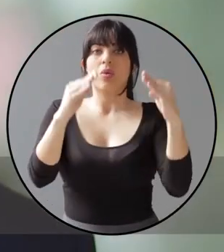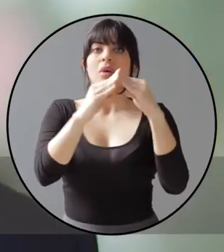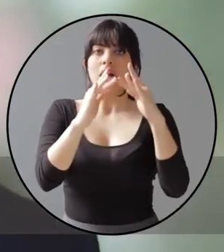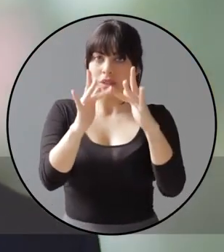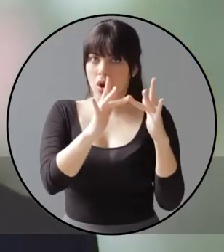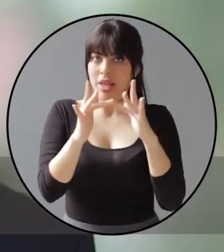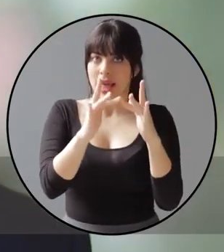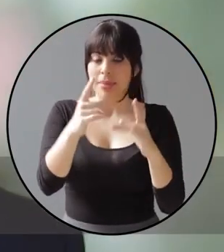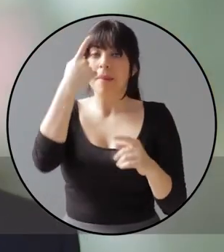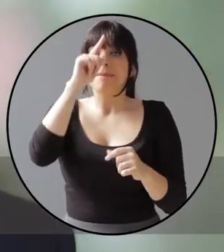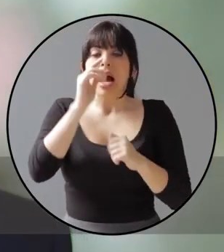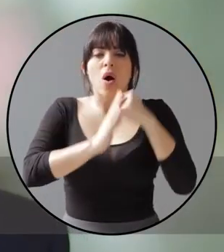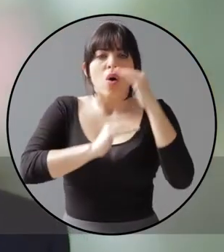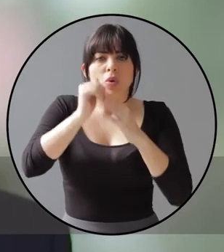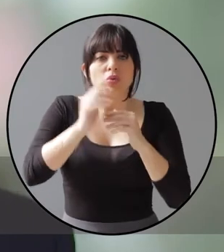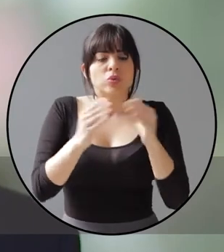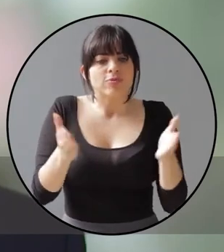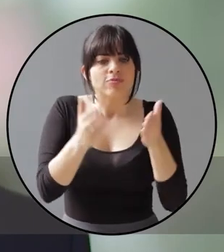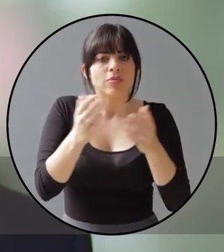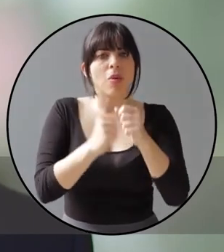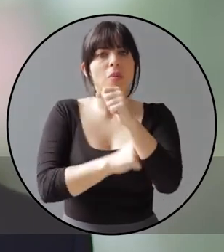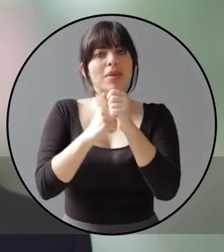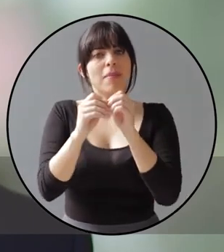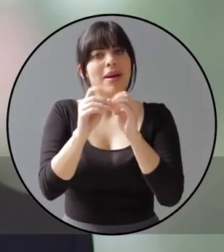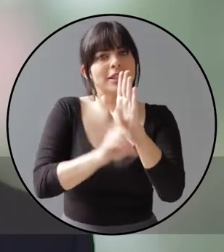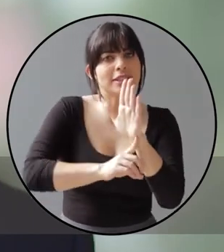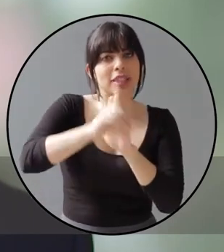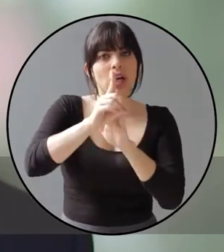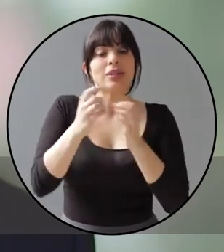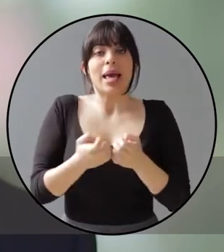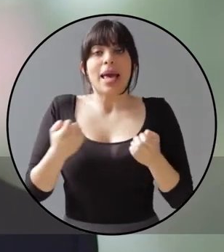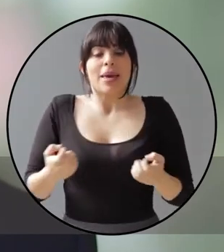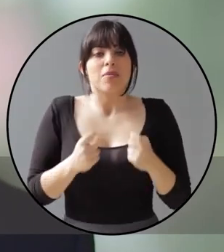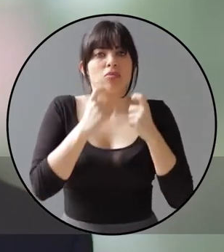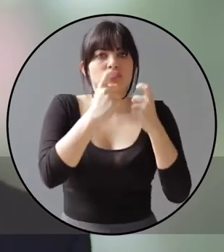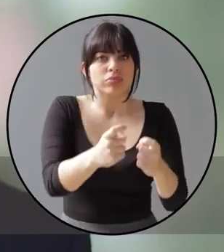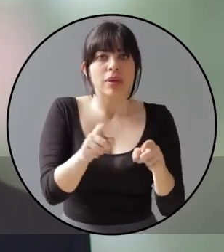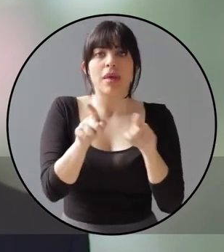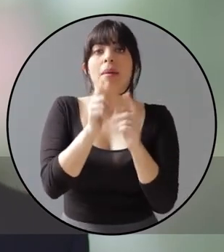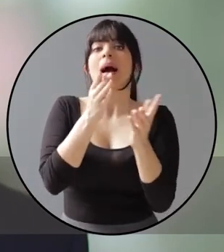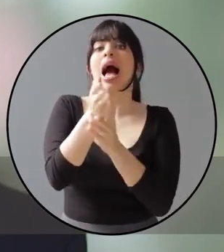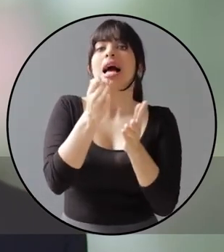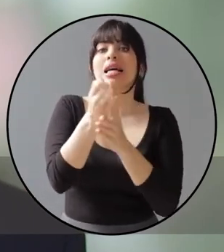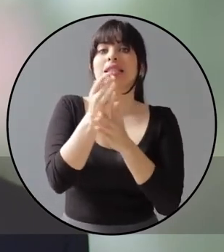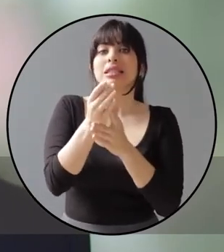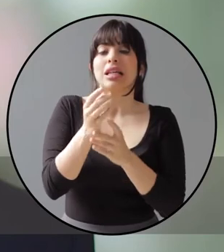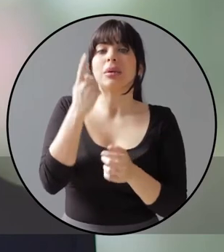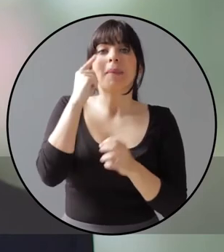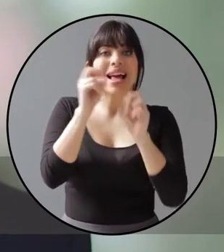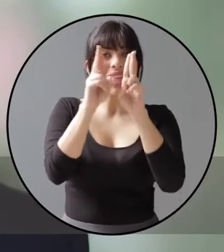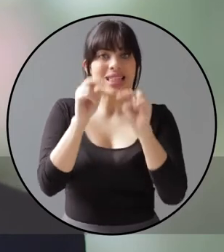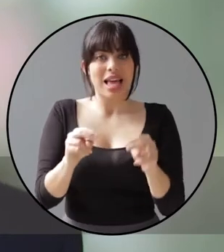hogares conectados. Para seguir construyendo el puente al desarrollo, llevaremos equipos y dotaremos de acceso a un